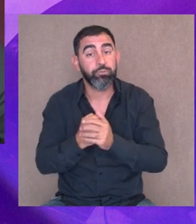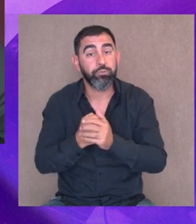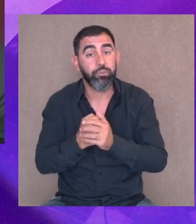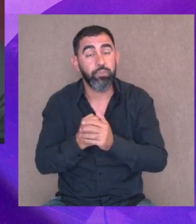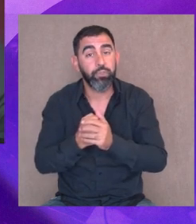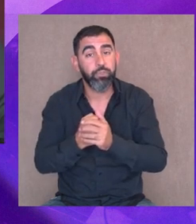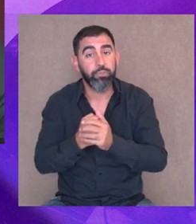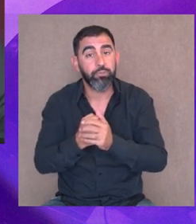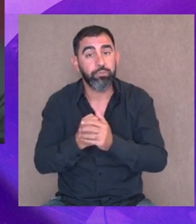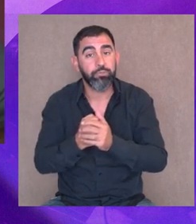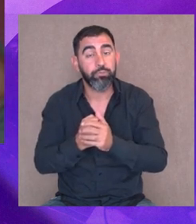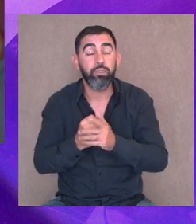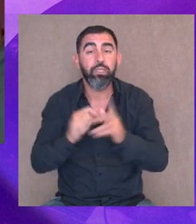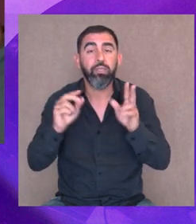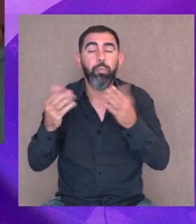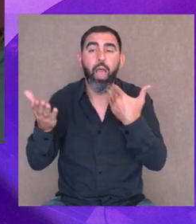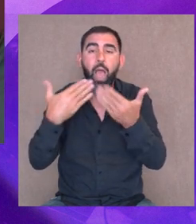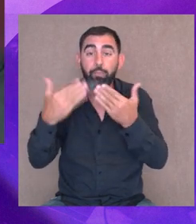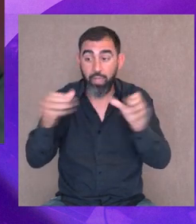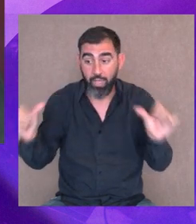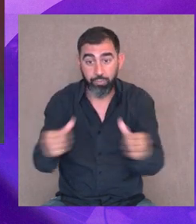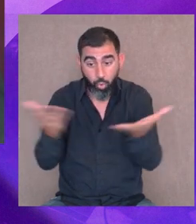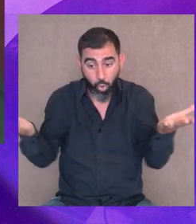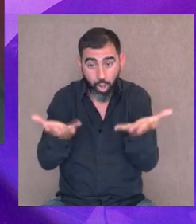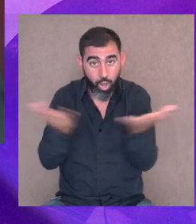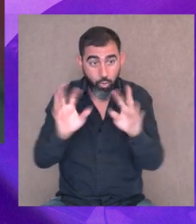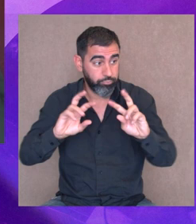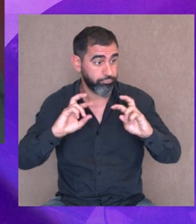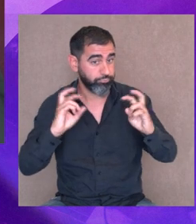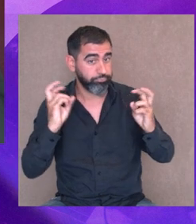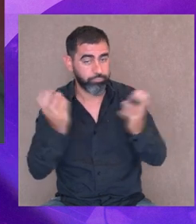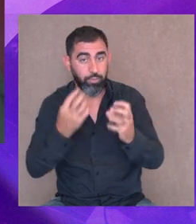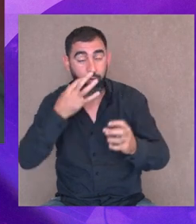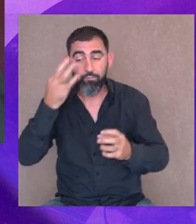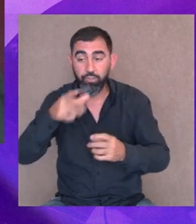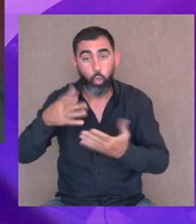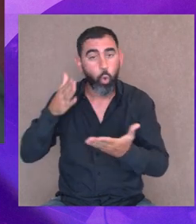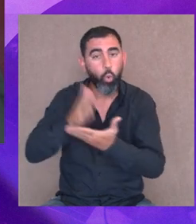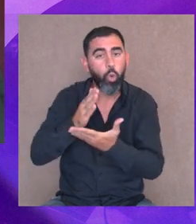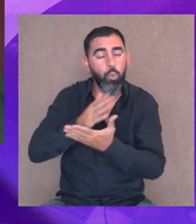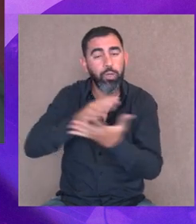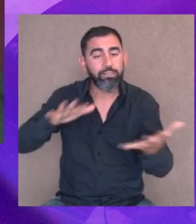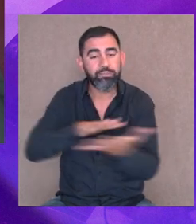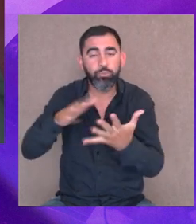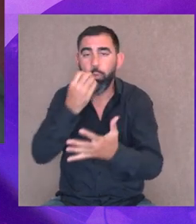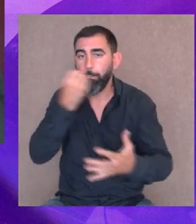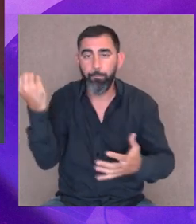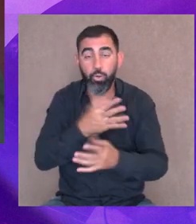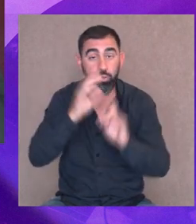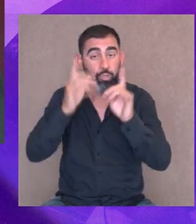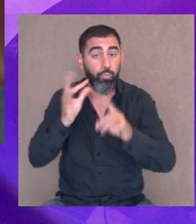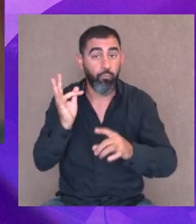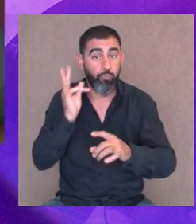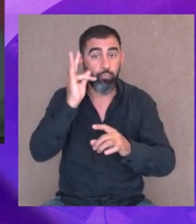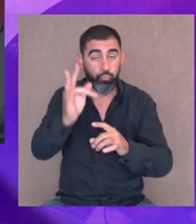pero creo que hablar, esto que estamos haciendo, es algo que está colaborando para que la situación